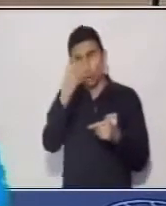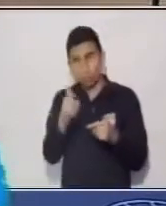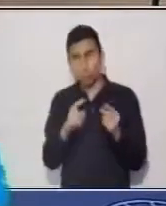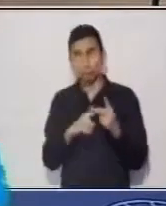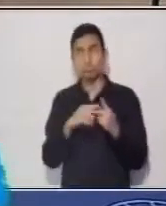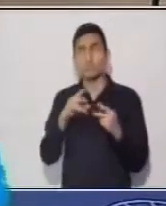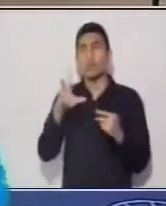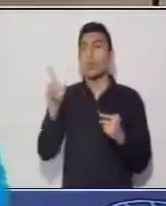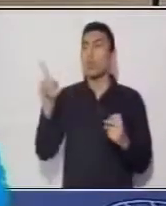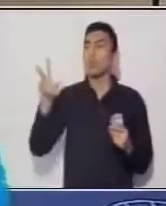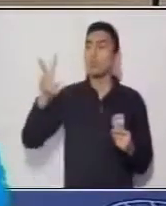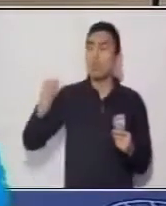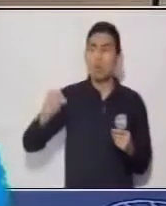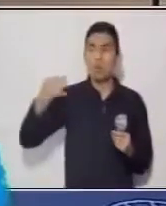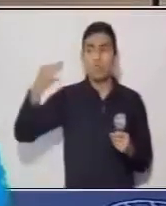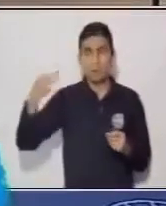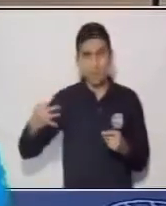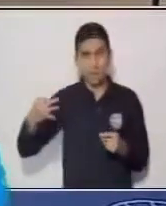e informal.